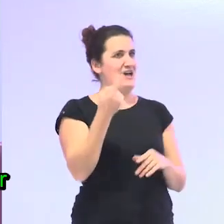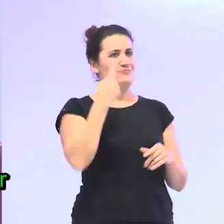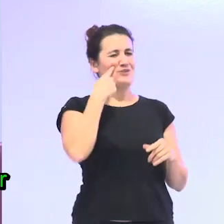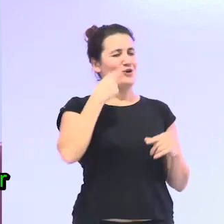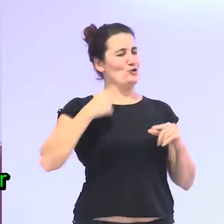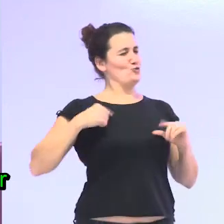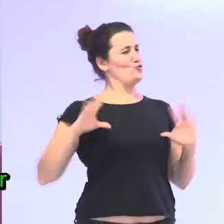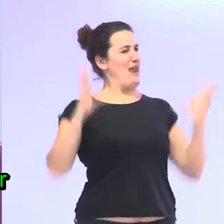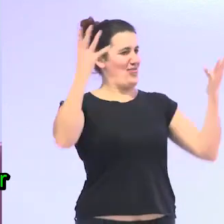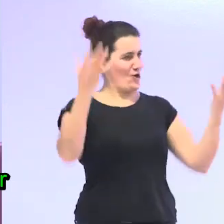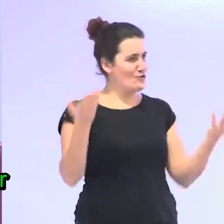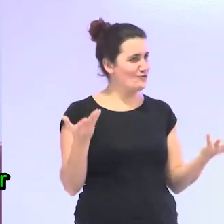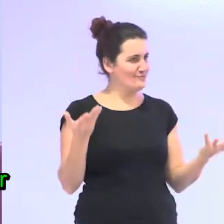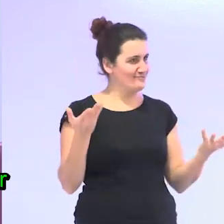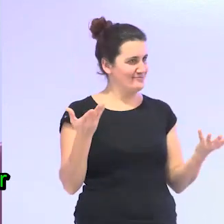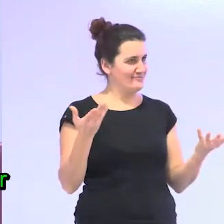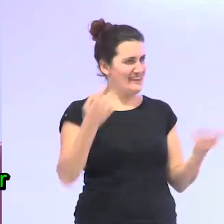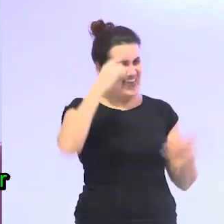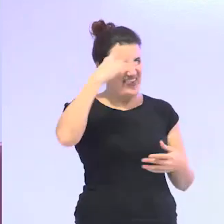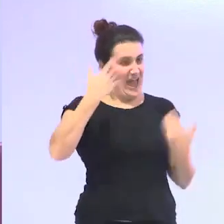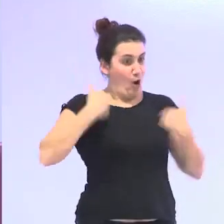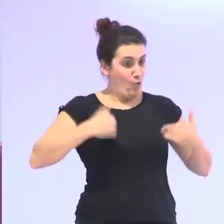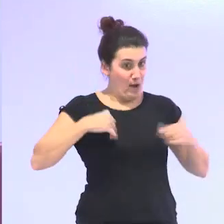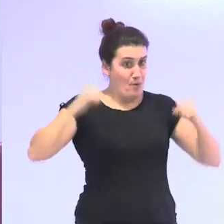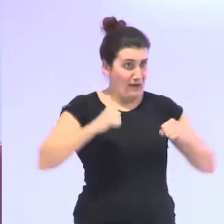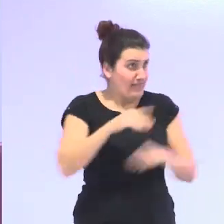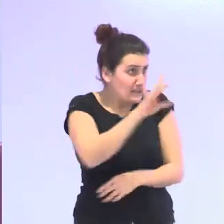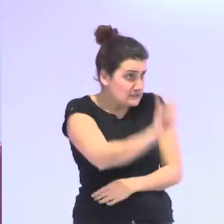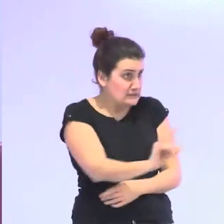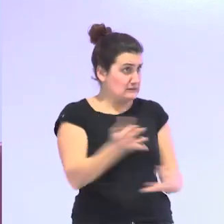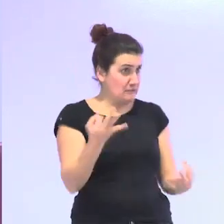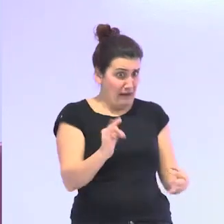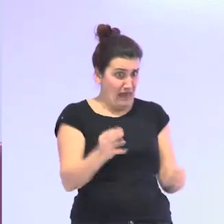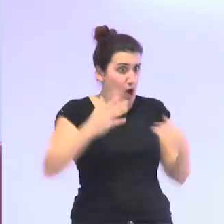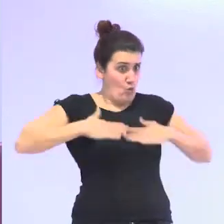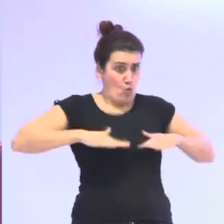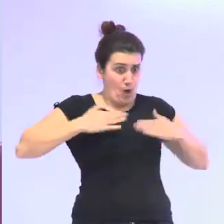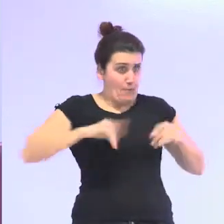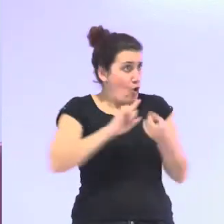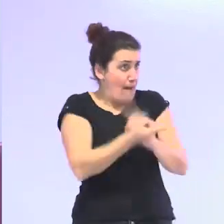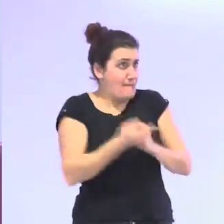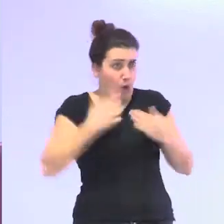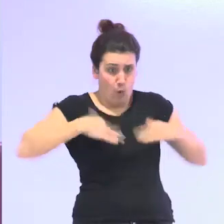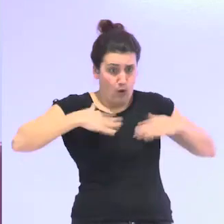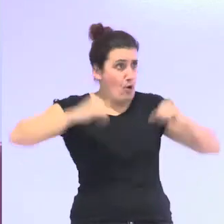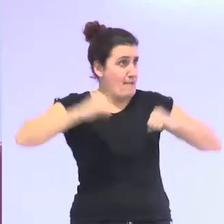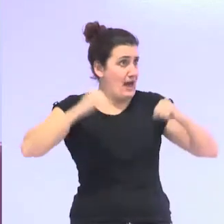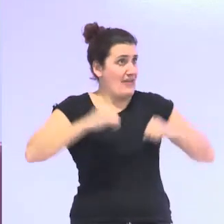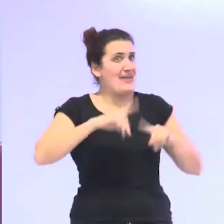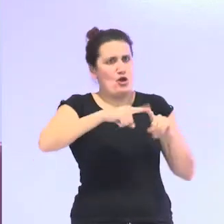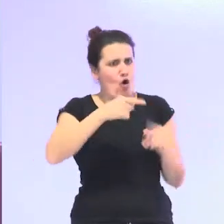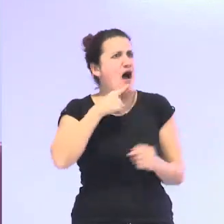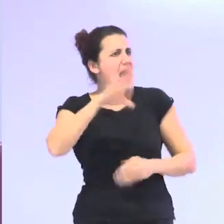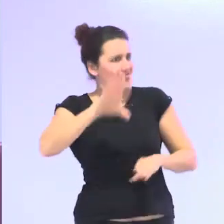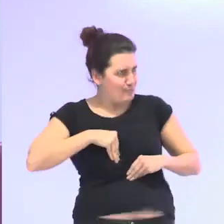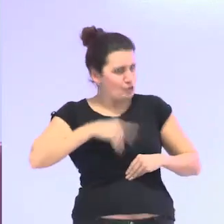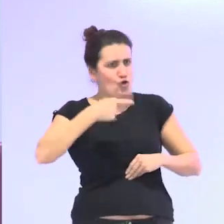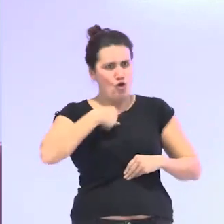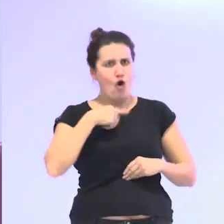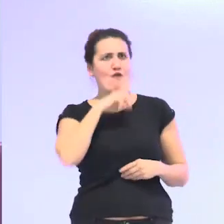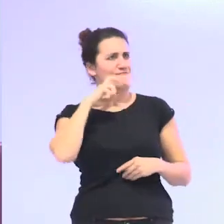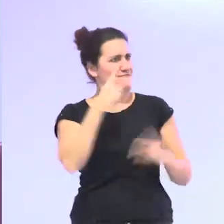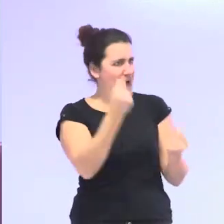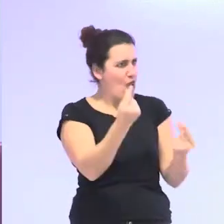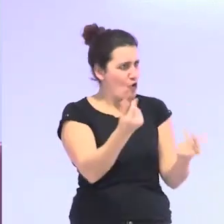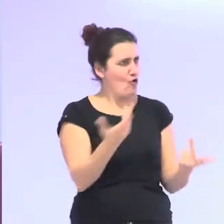superar esta idea de que el cuerpo envejece sí el cuerpo envejece y lo acepto y lo valoro y valoro que he